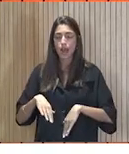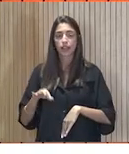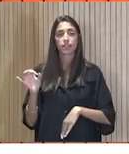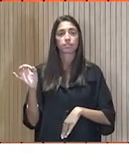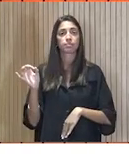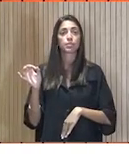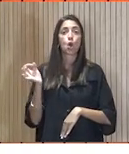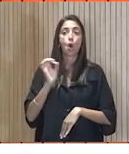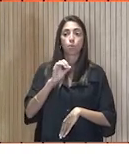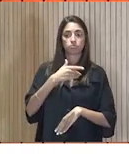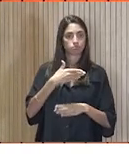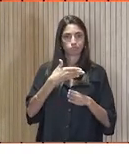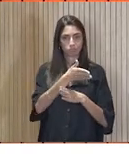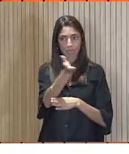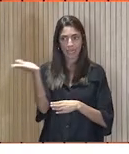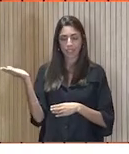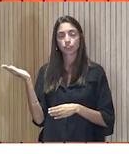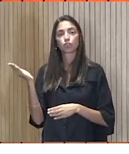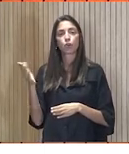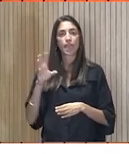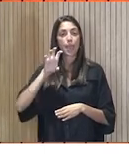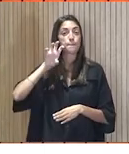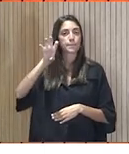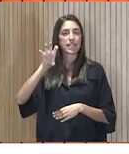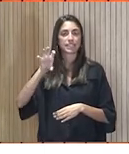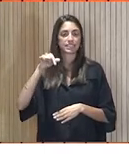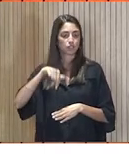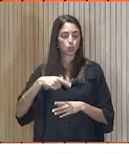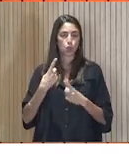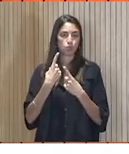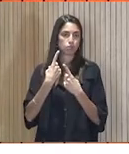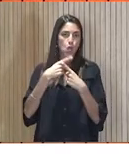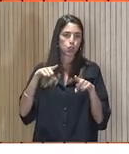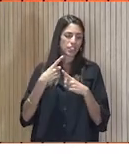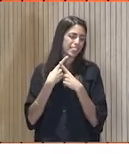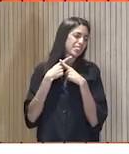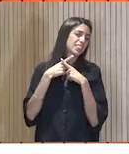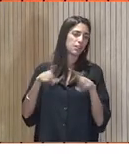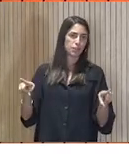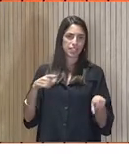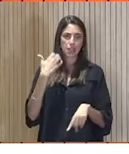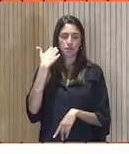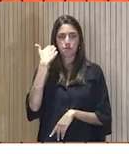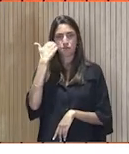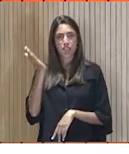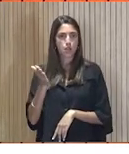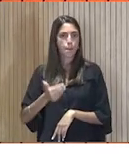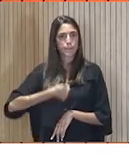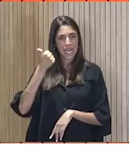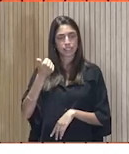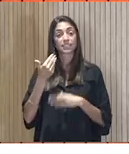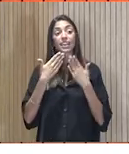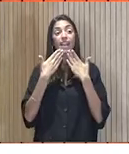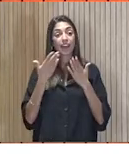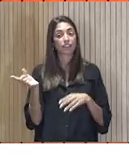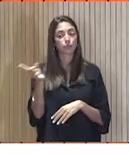que no están ahí, este país, esto sería otra cosa y sería una cosa mucho más fea. Gracias por el trabajo, porque además el de